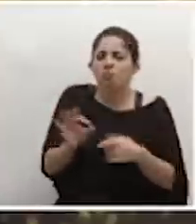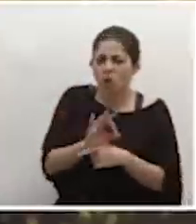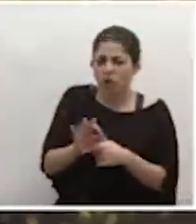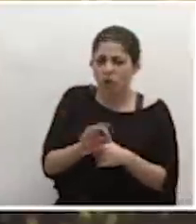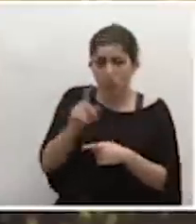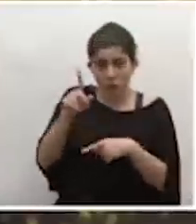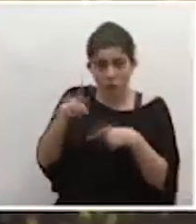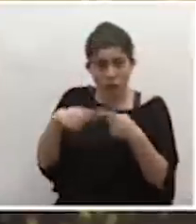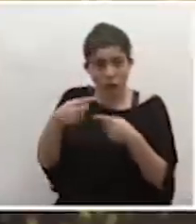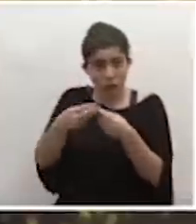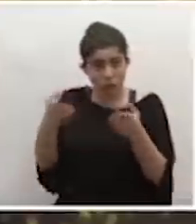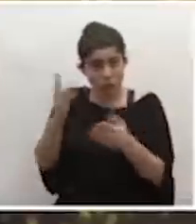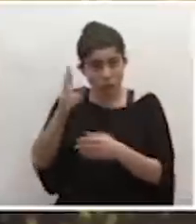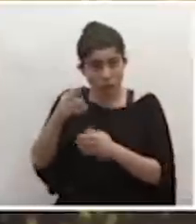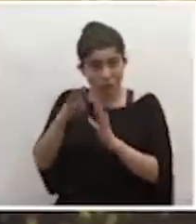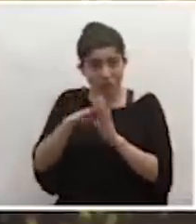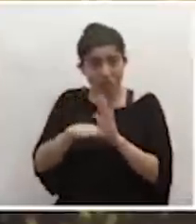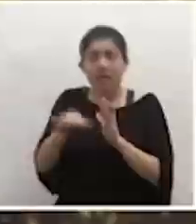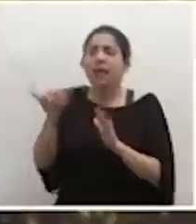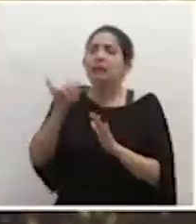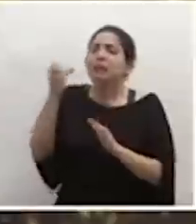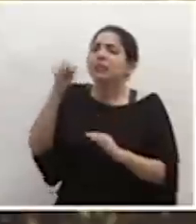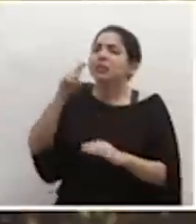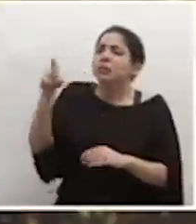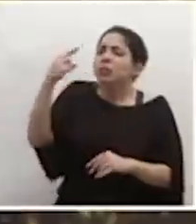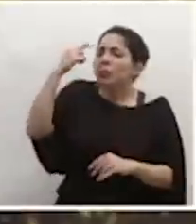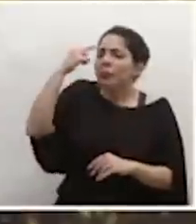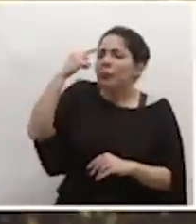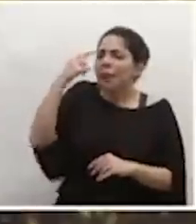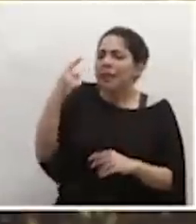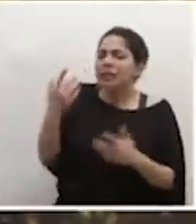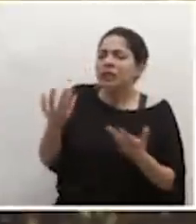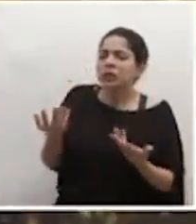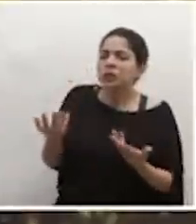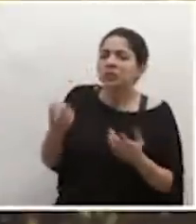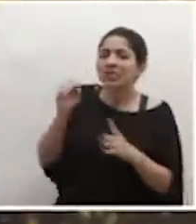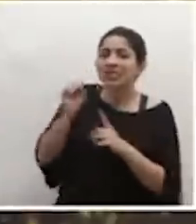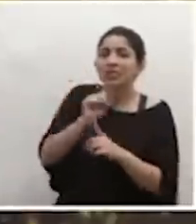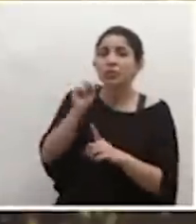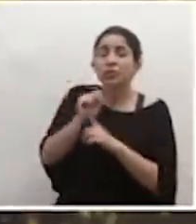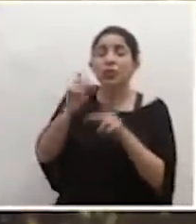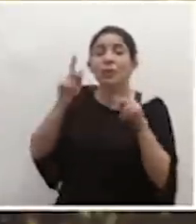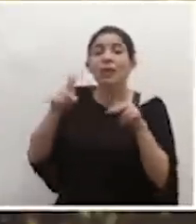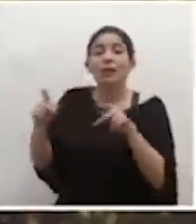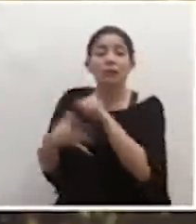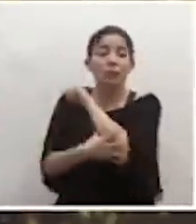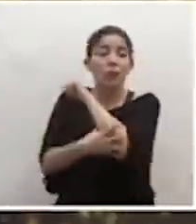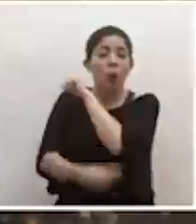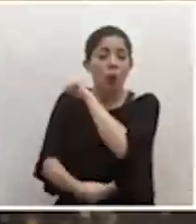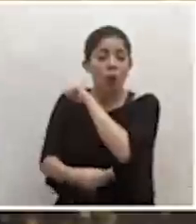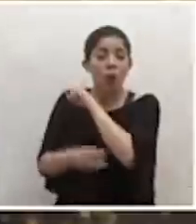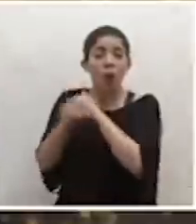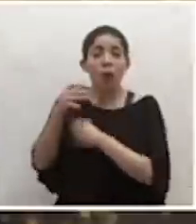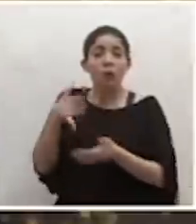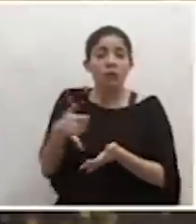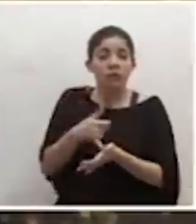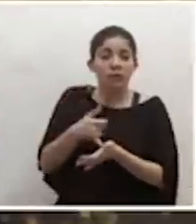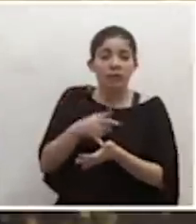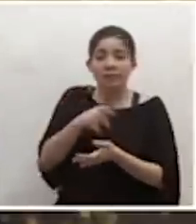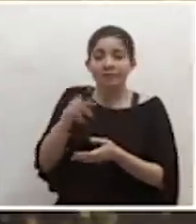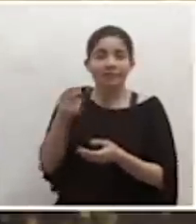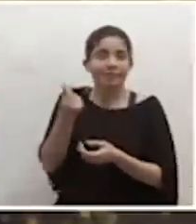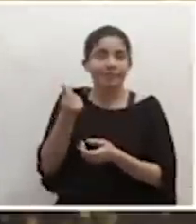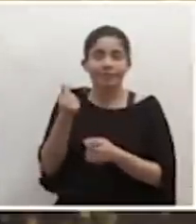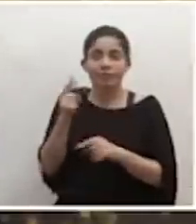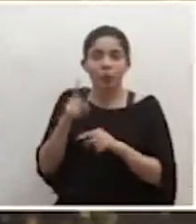si van a publicar una lista de lo mismo. Y si han pensado también en la situación de las personas en pobreza o en condición de vulnerabilidad o que no